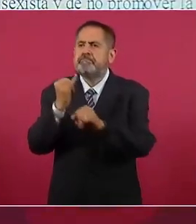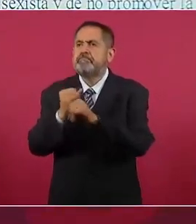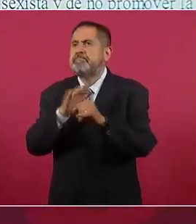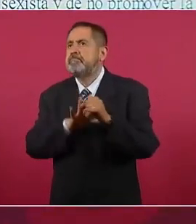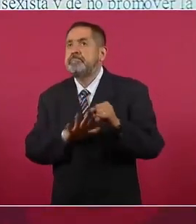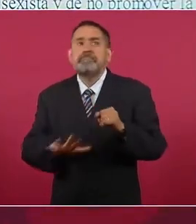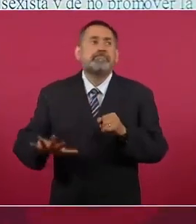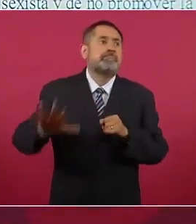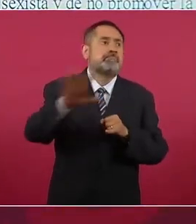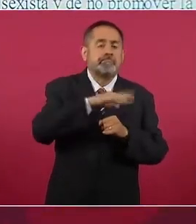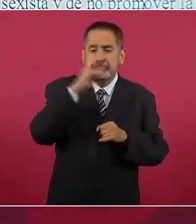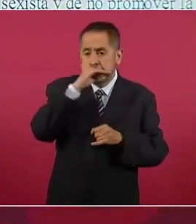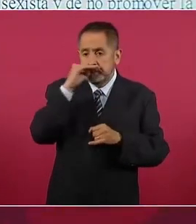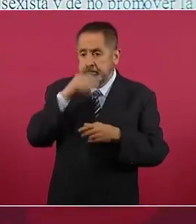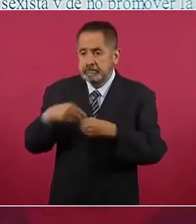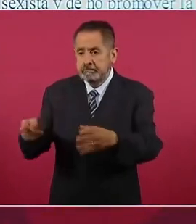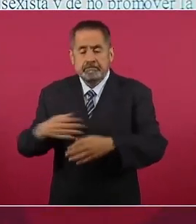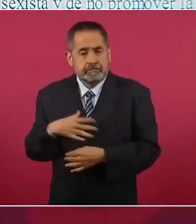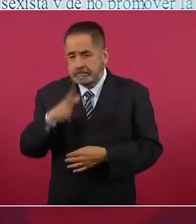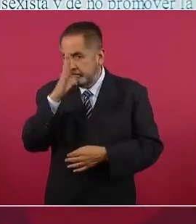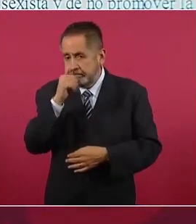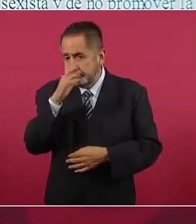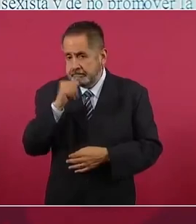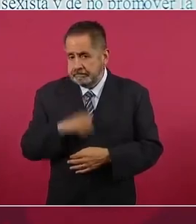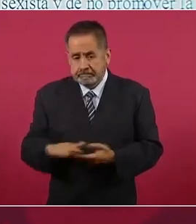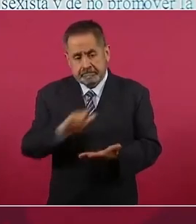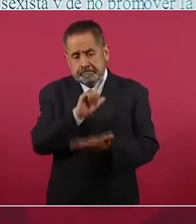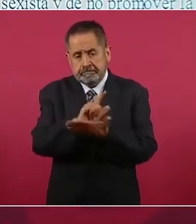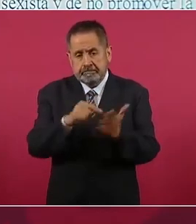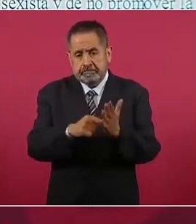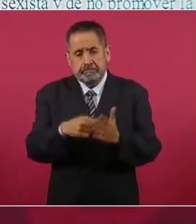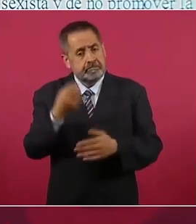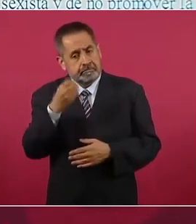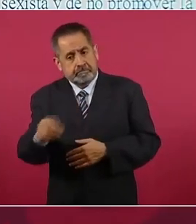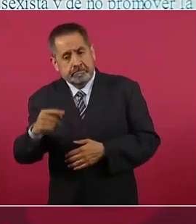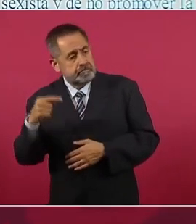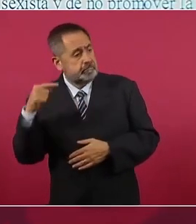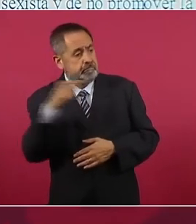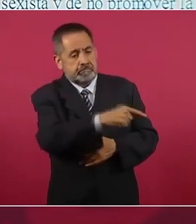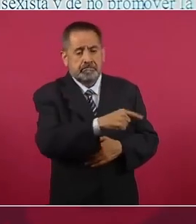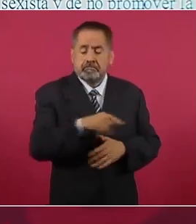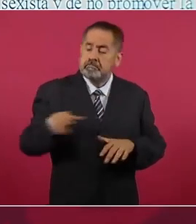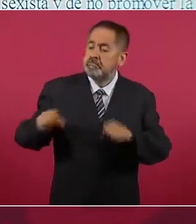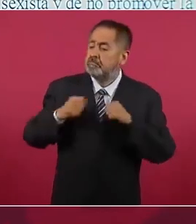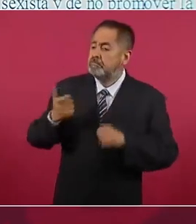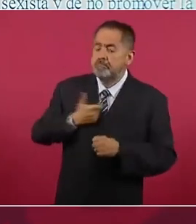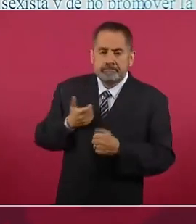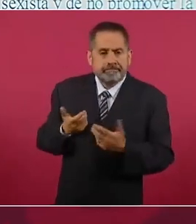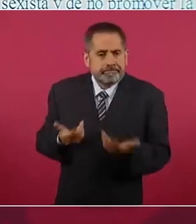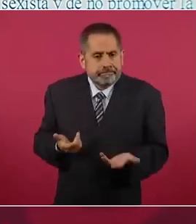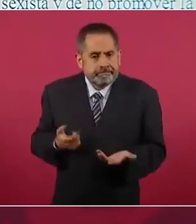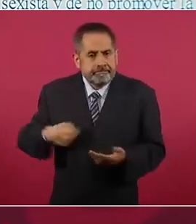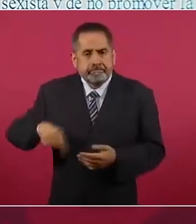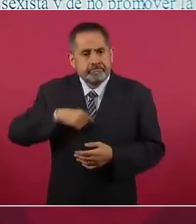gratuito en todo el país, no podemos,